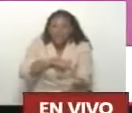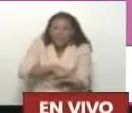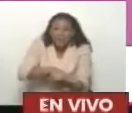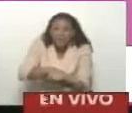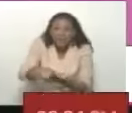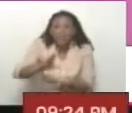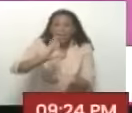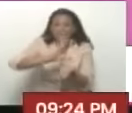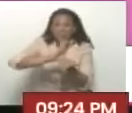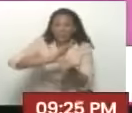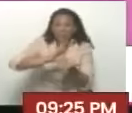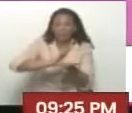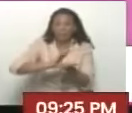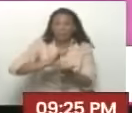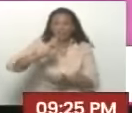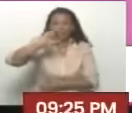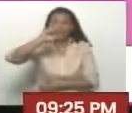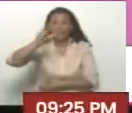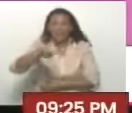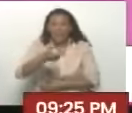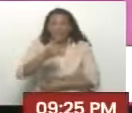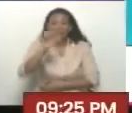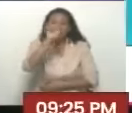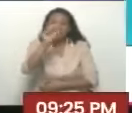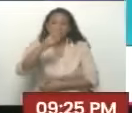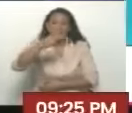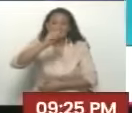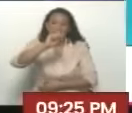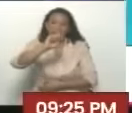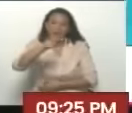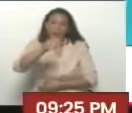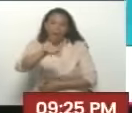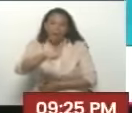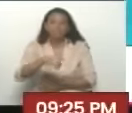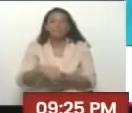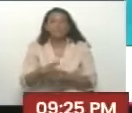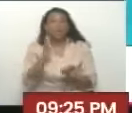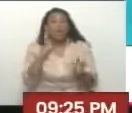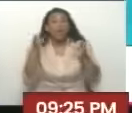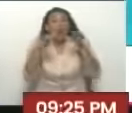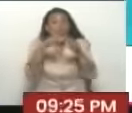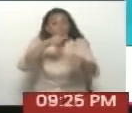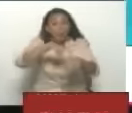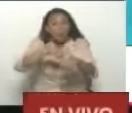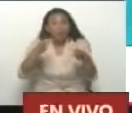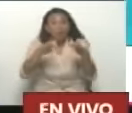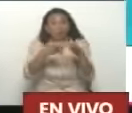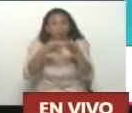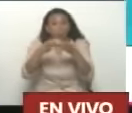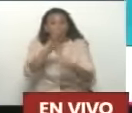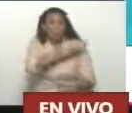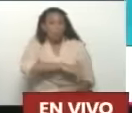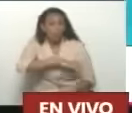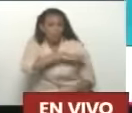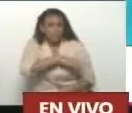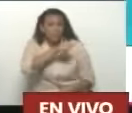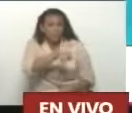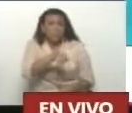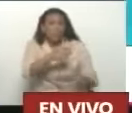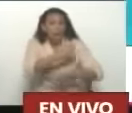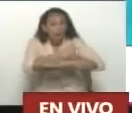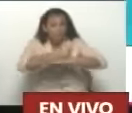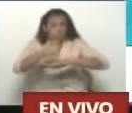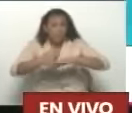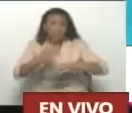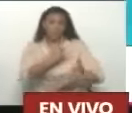en la ciudad de Changái, presidente. Ahorita tenemos una reunión con todas las autoridades